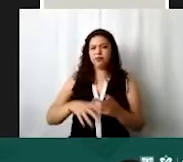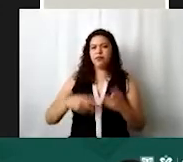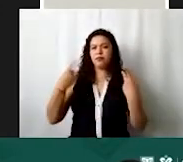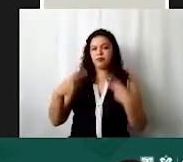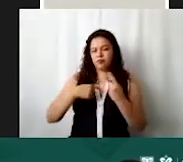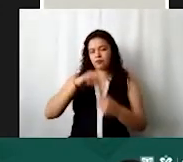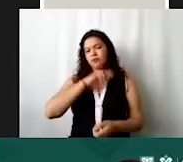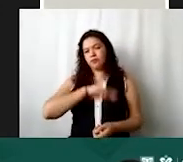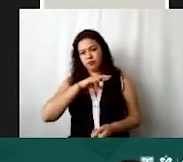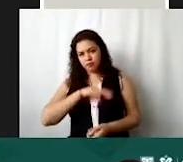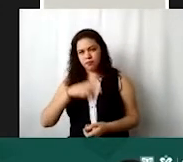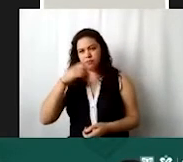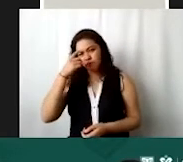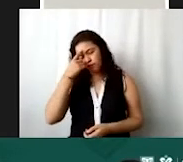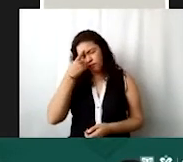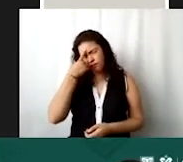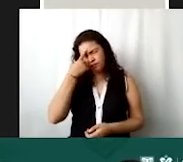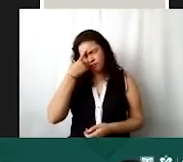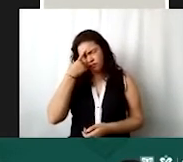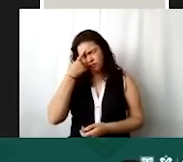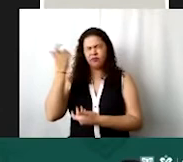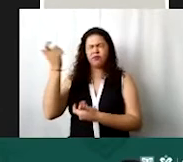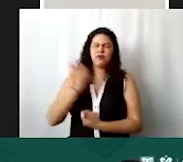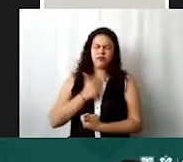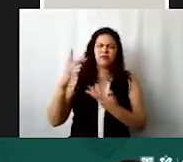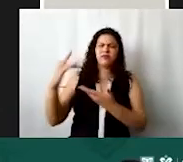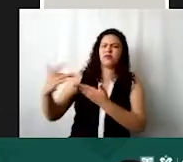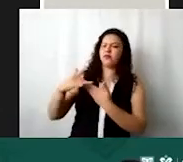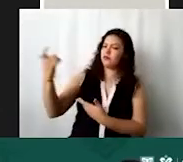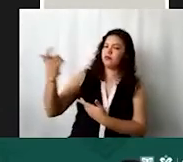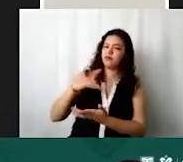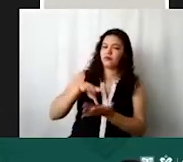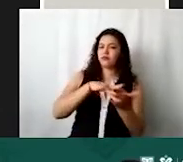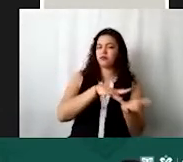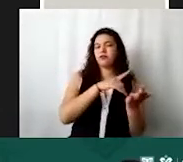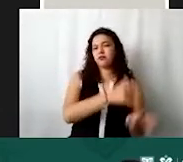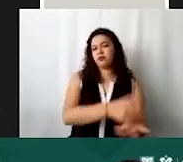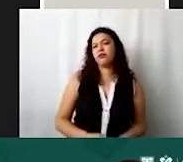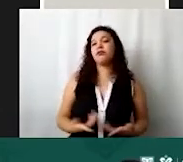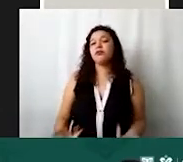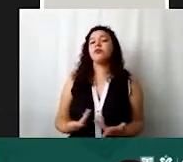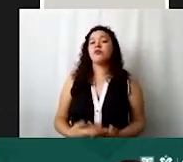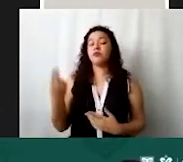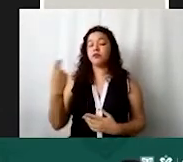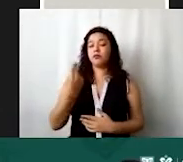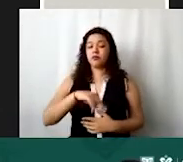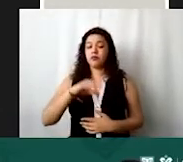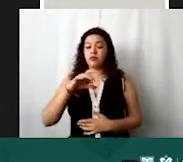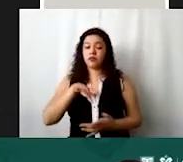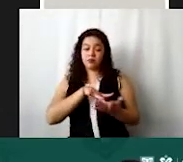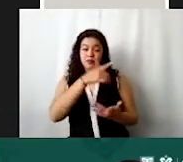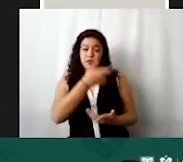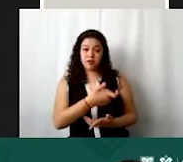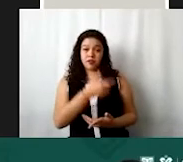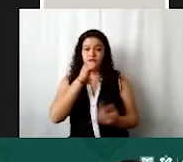rentas y aquí está el total de ingresos los apoyos económicos acuérdense que aunque la cuenta se llama apoyos económicos ahí va